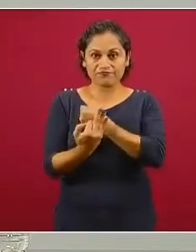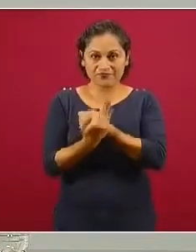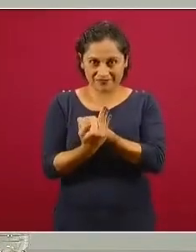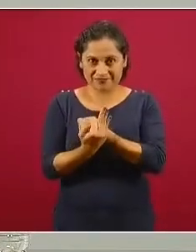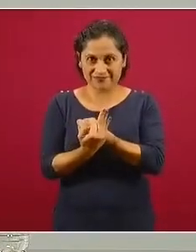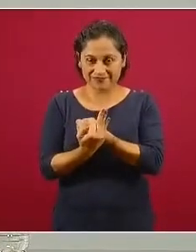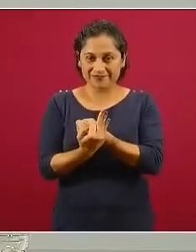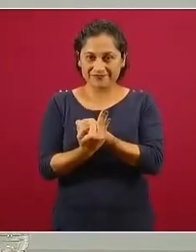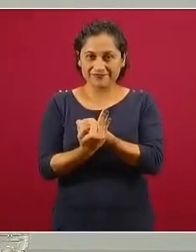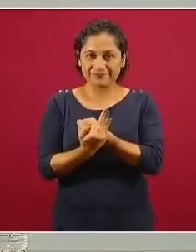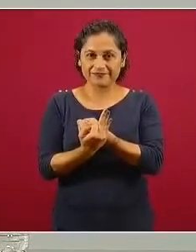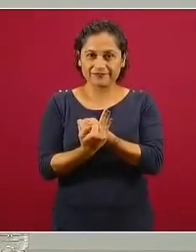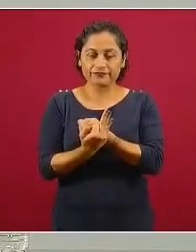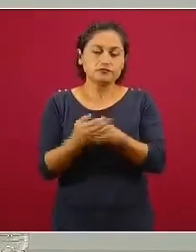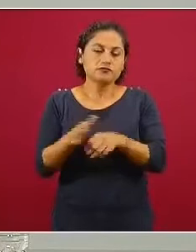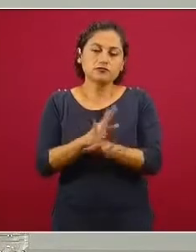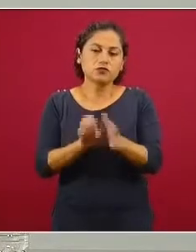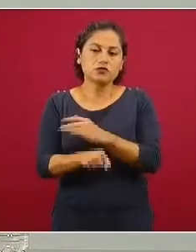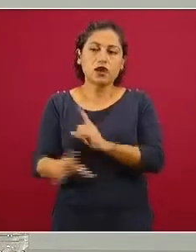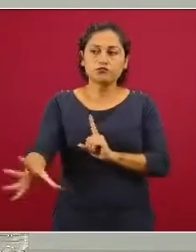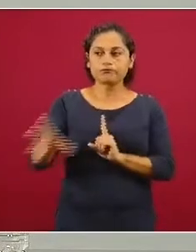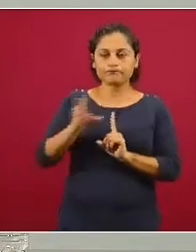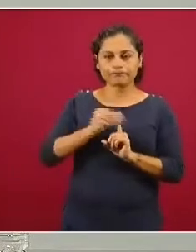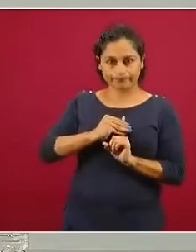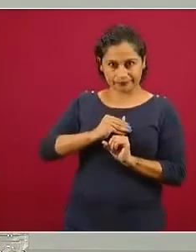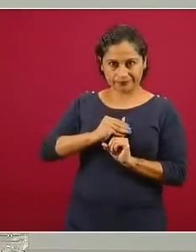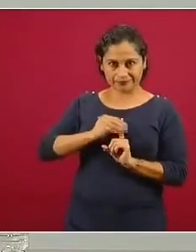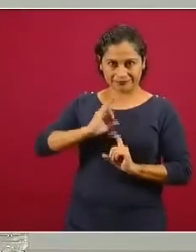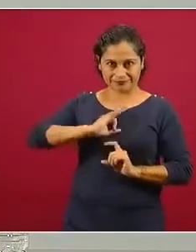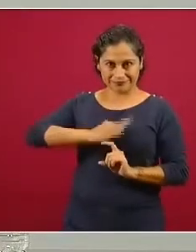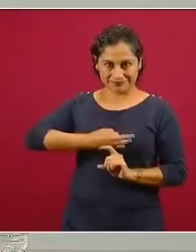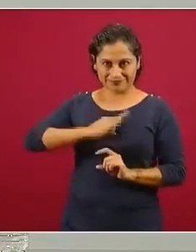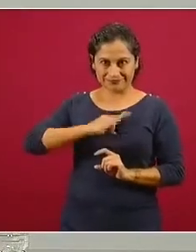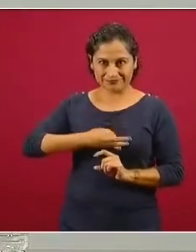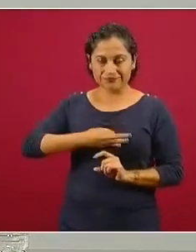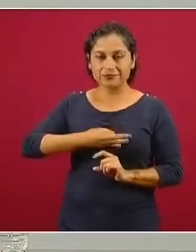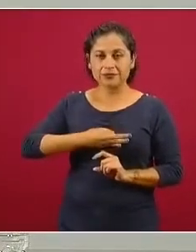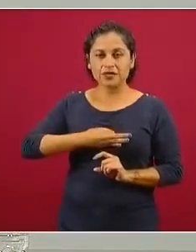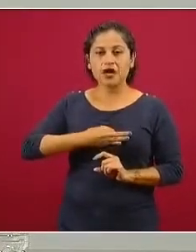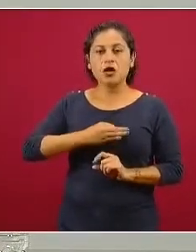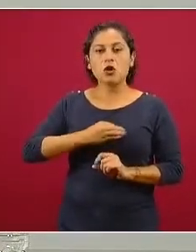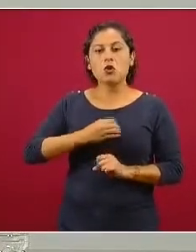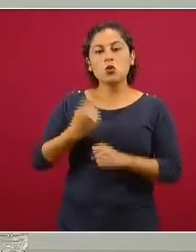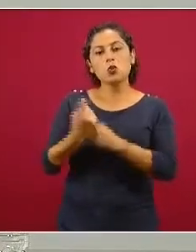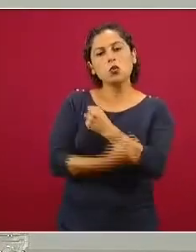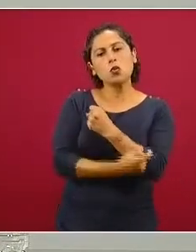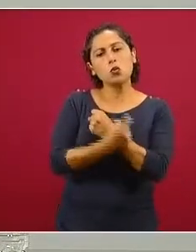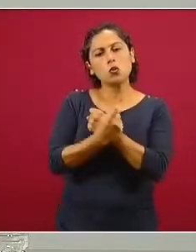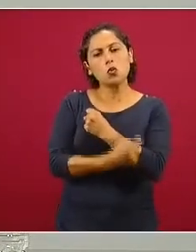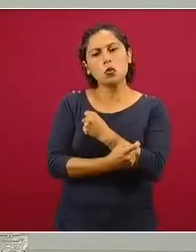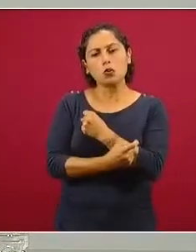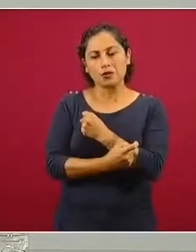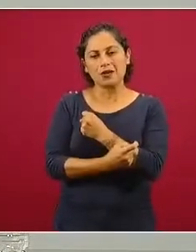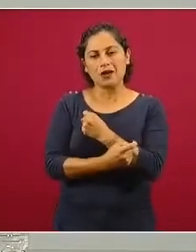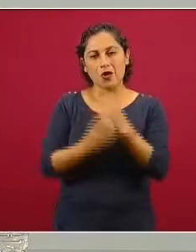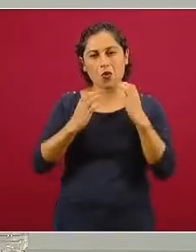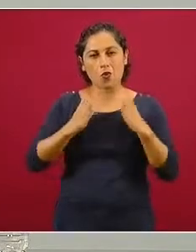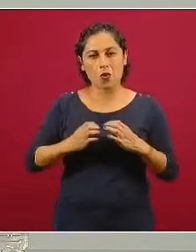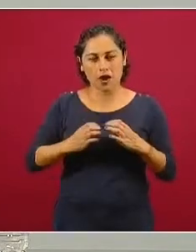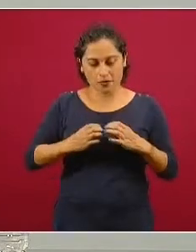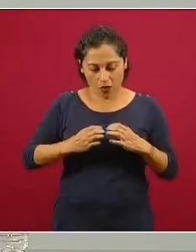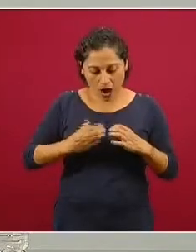o tenido la infección, nos puede proteger uno contra una nueva infección, es decir, si nos debemos exponer